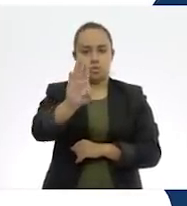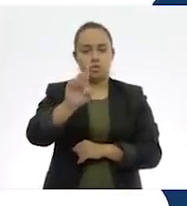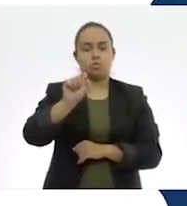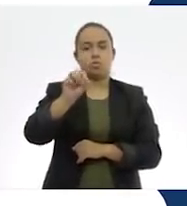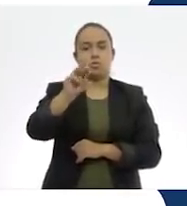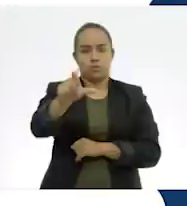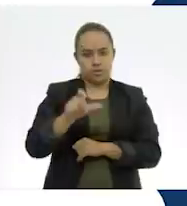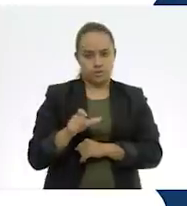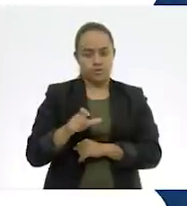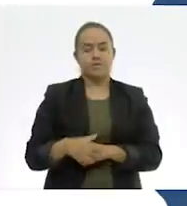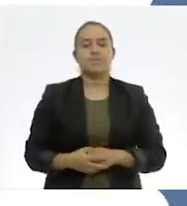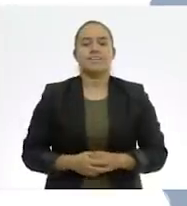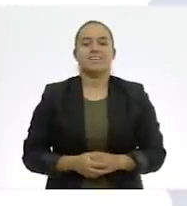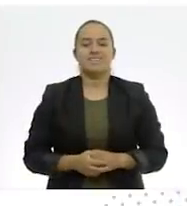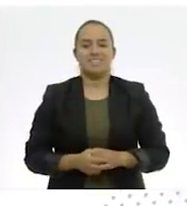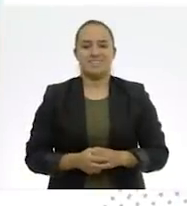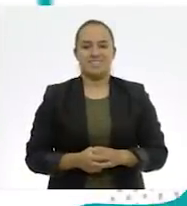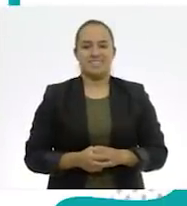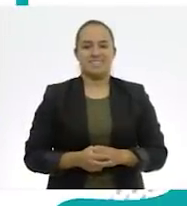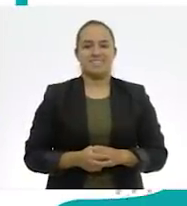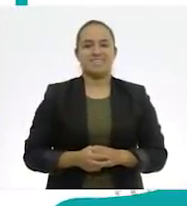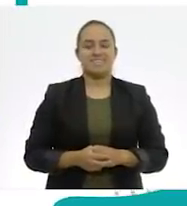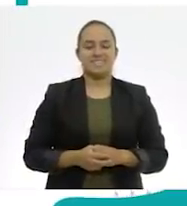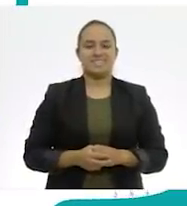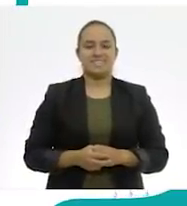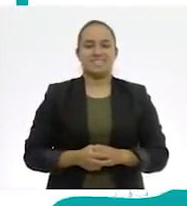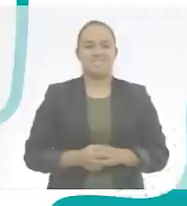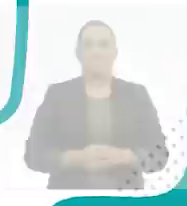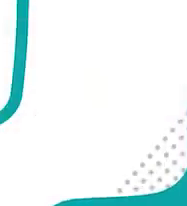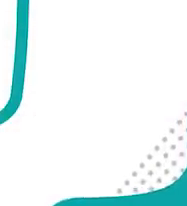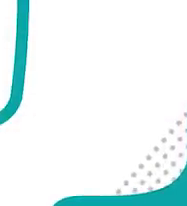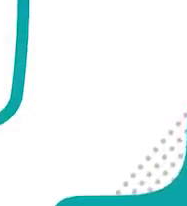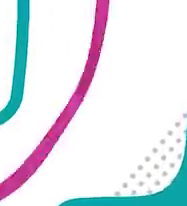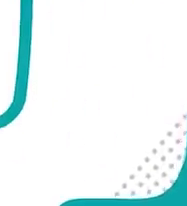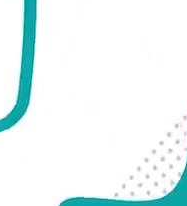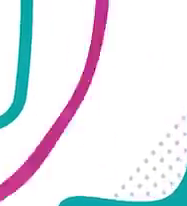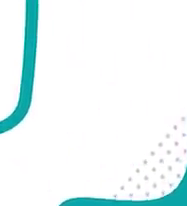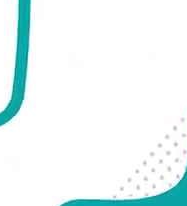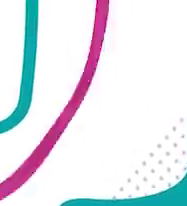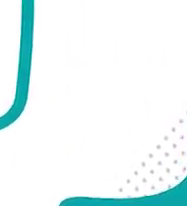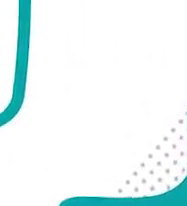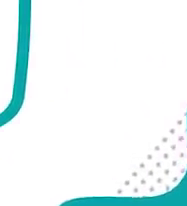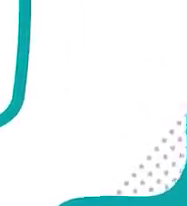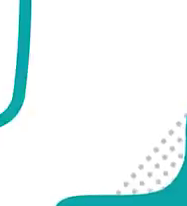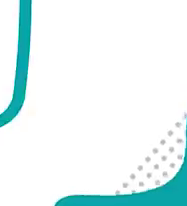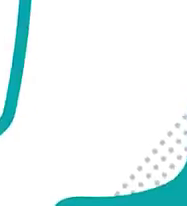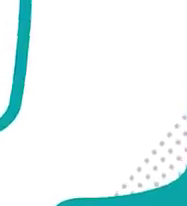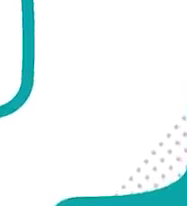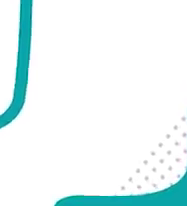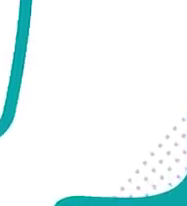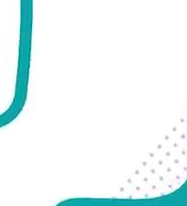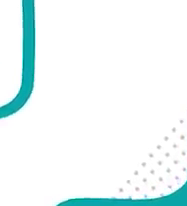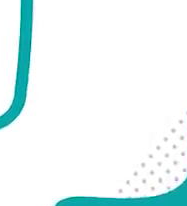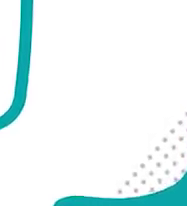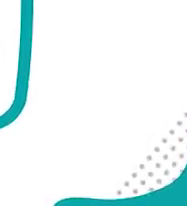.cep.gov.mx. Aprende en casa